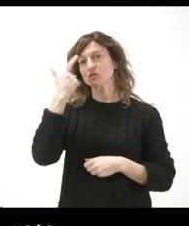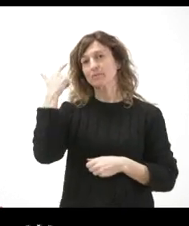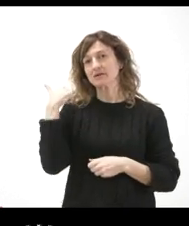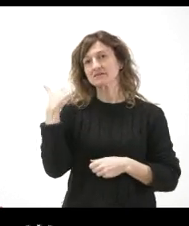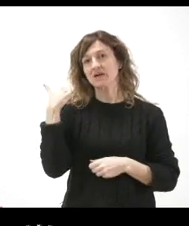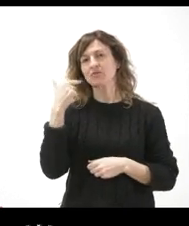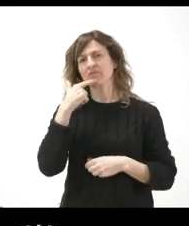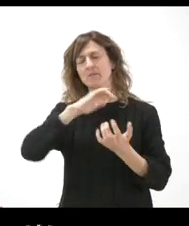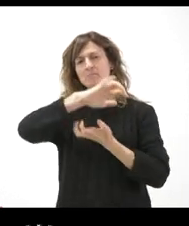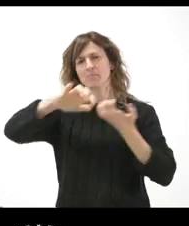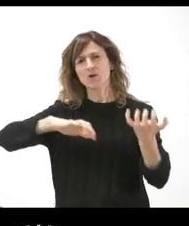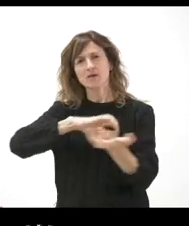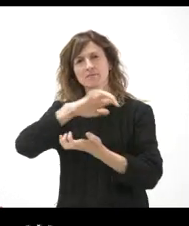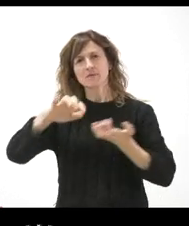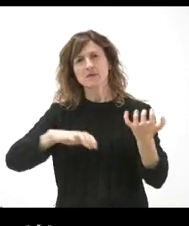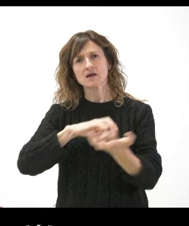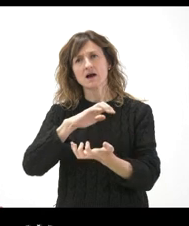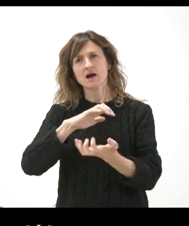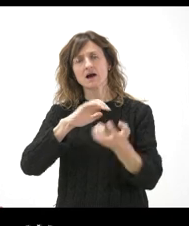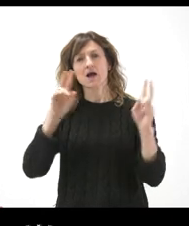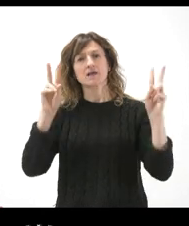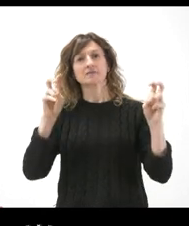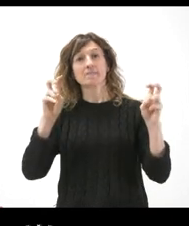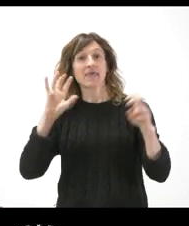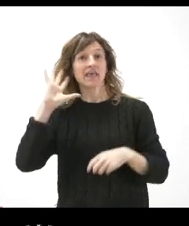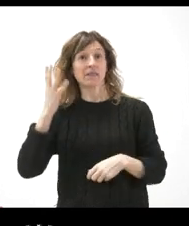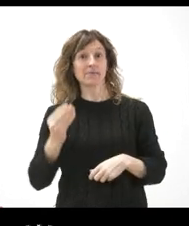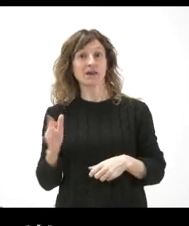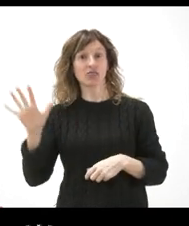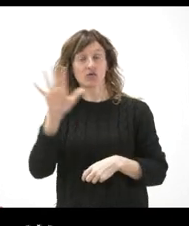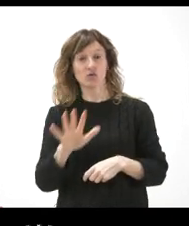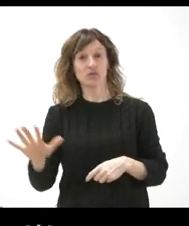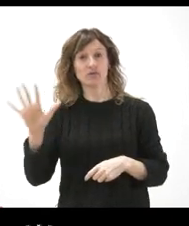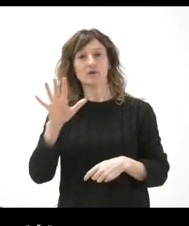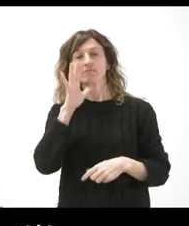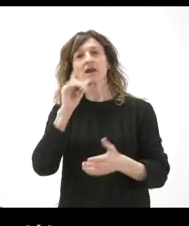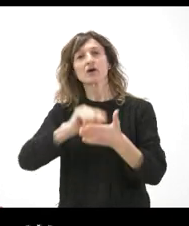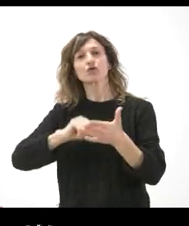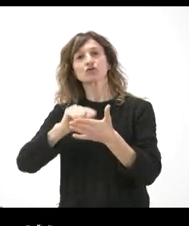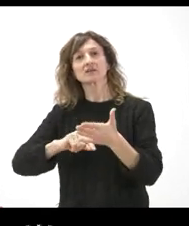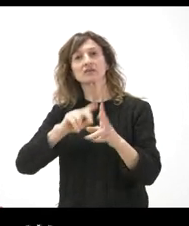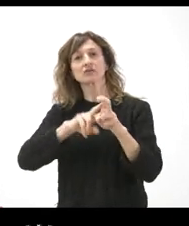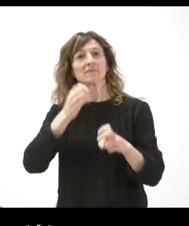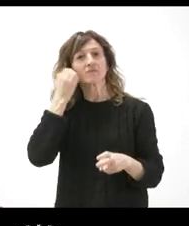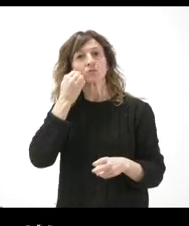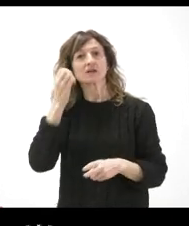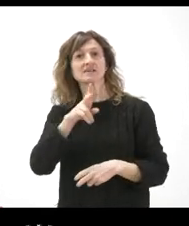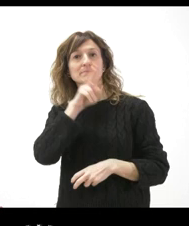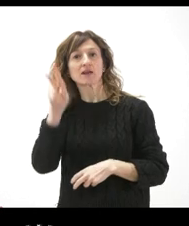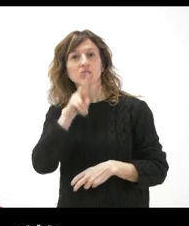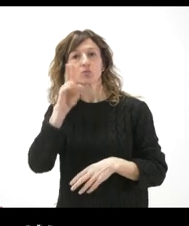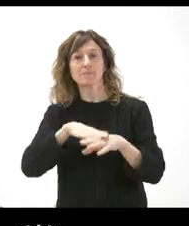cierta polémica, en concreto se centró en la Comarca del Vierto, a propósito del contrato para el suministro de frutas y verduras para los centros